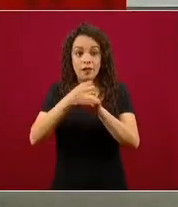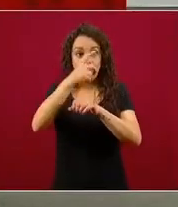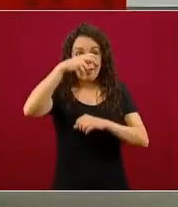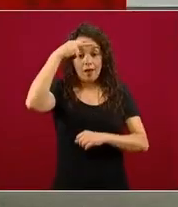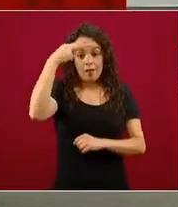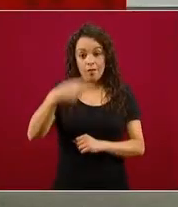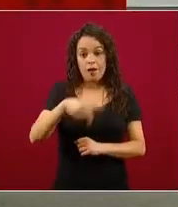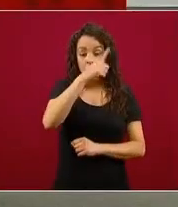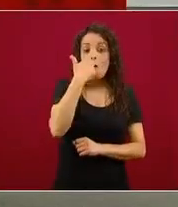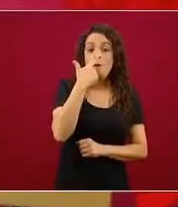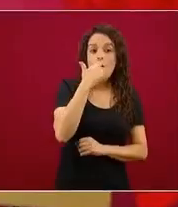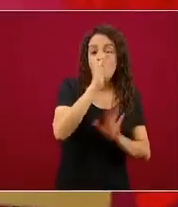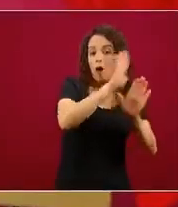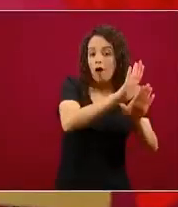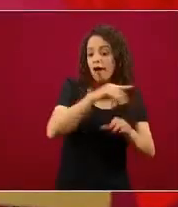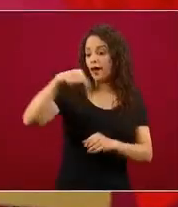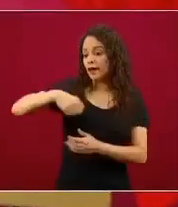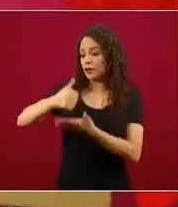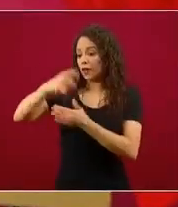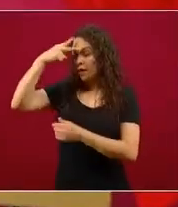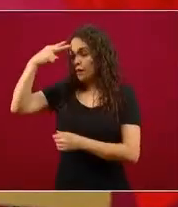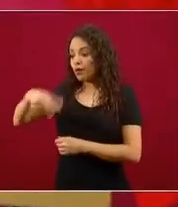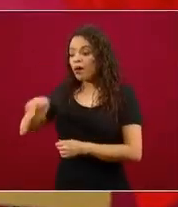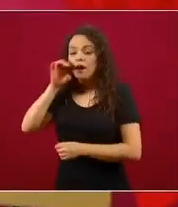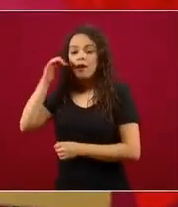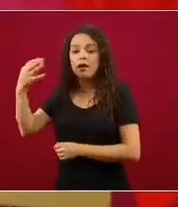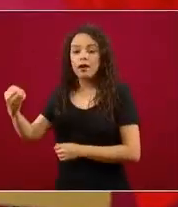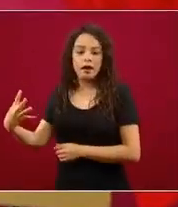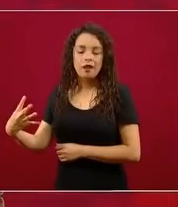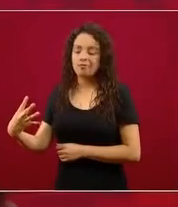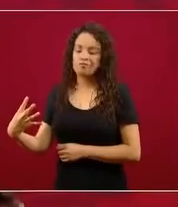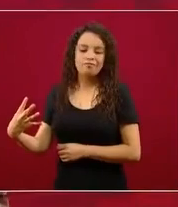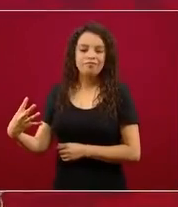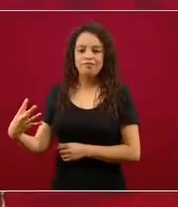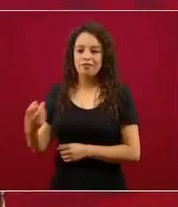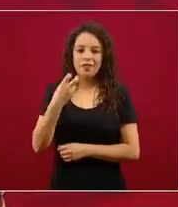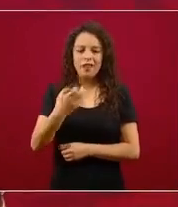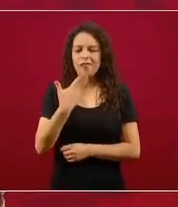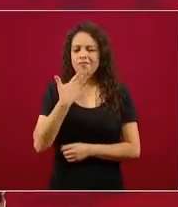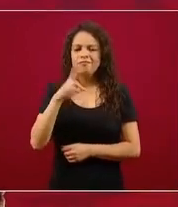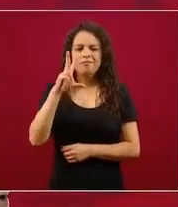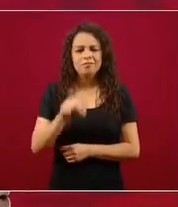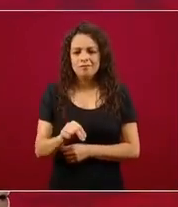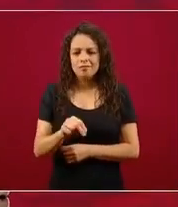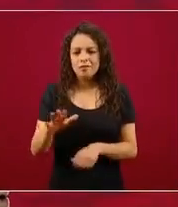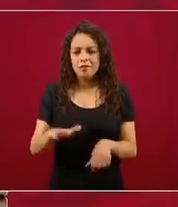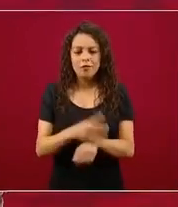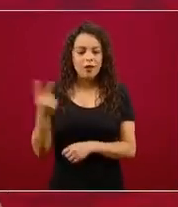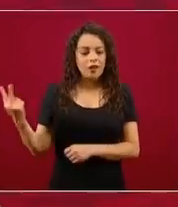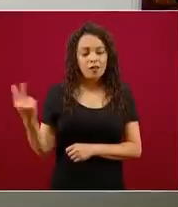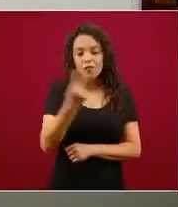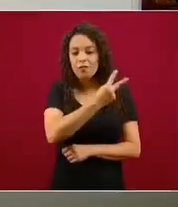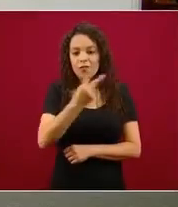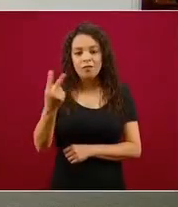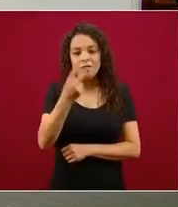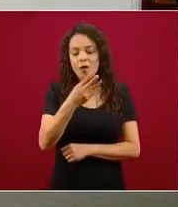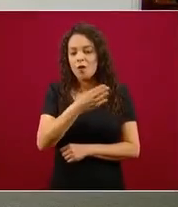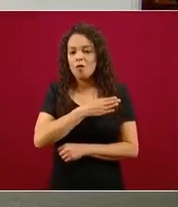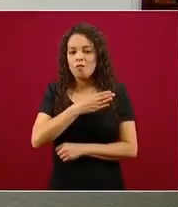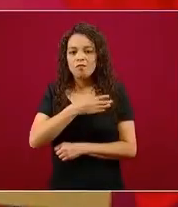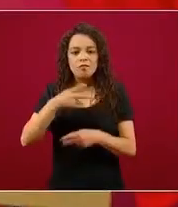No tiene sentido, porque estos dos gobernadores, gobernador y jefa de gobierno, son magníficas personas,